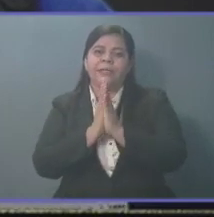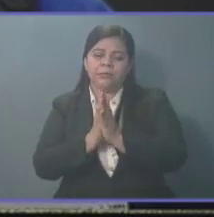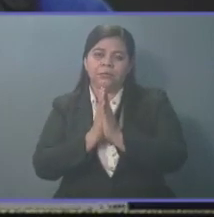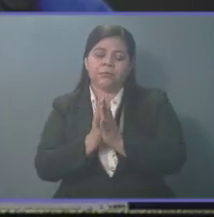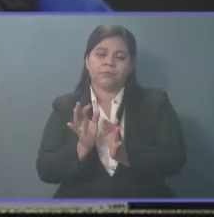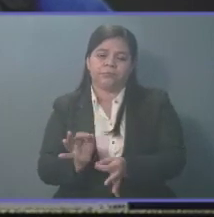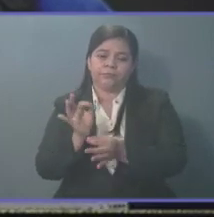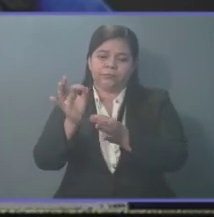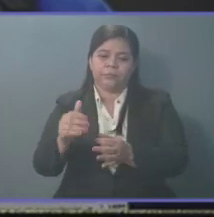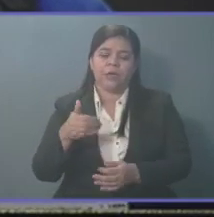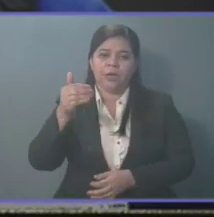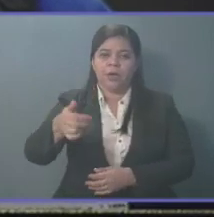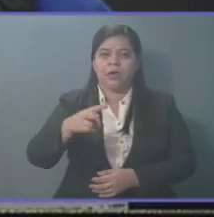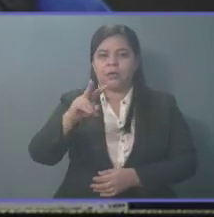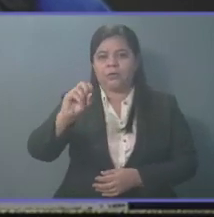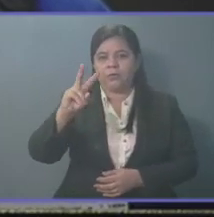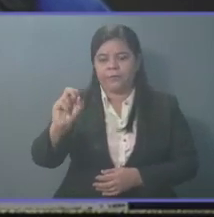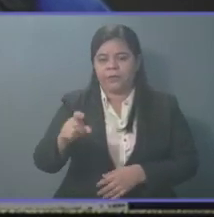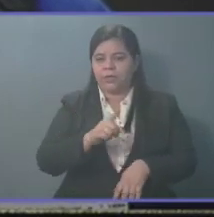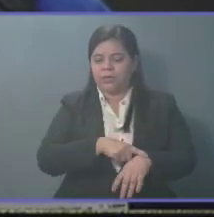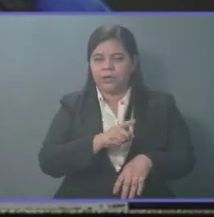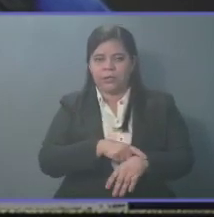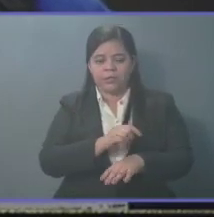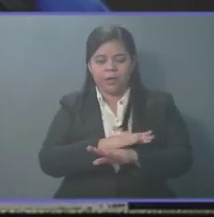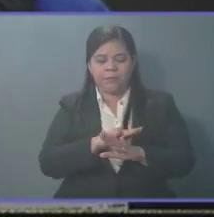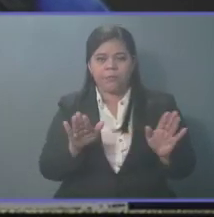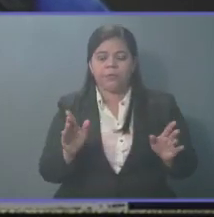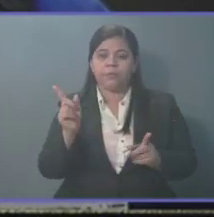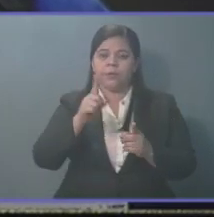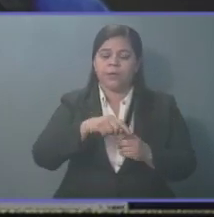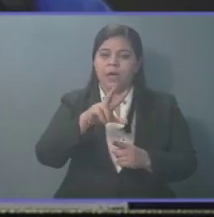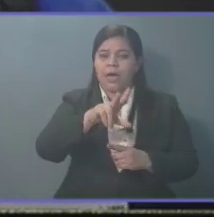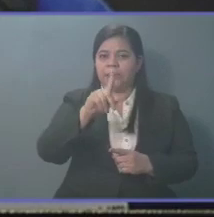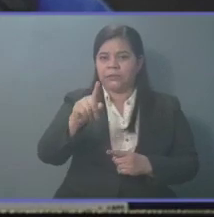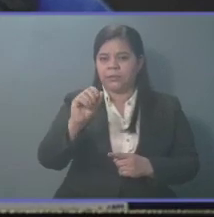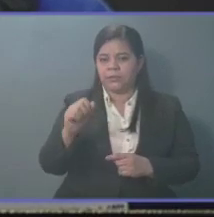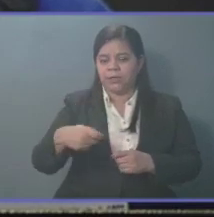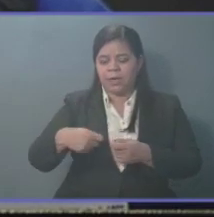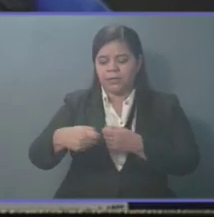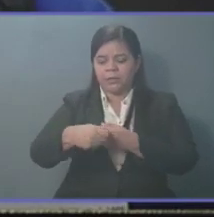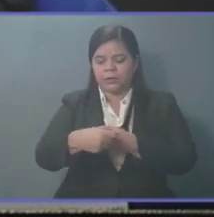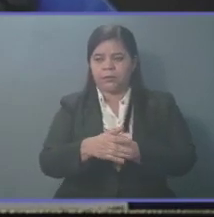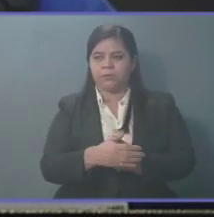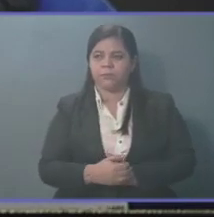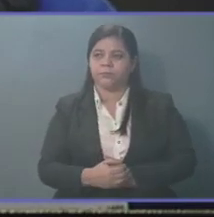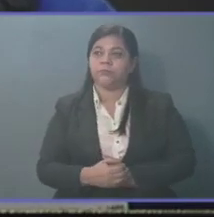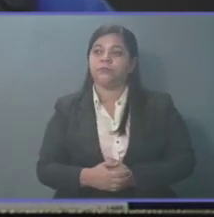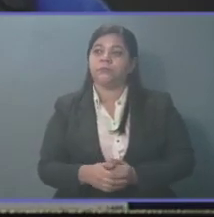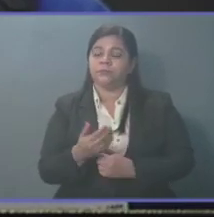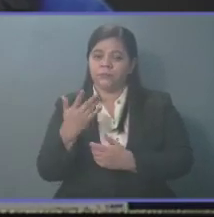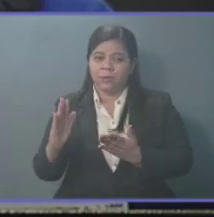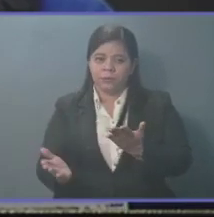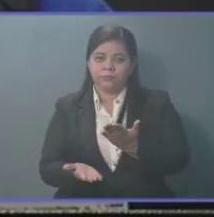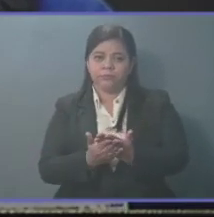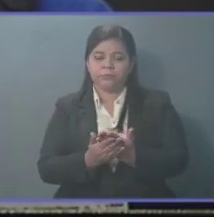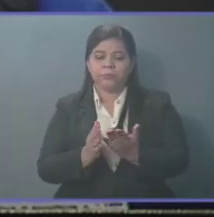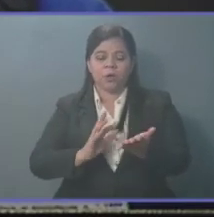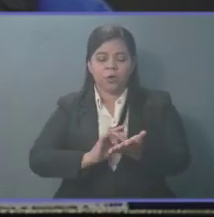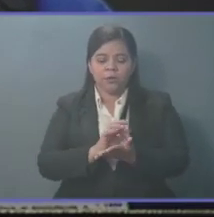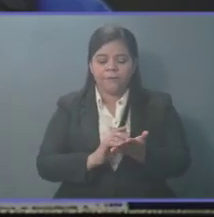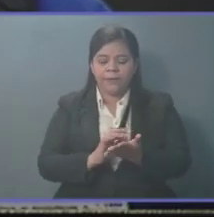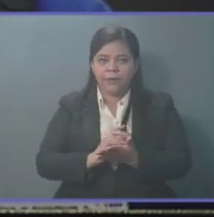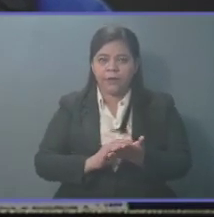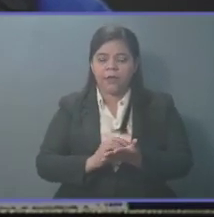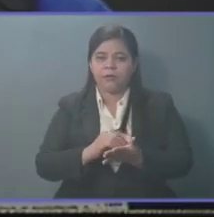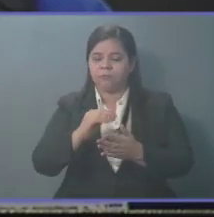correspondiente al año 2020 dentro del plazo que vence el 31 de diciembre del presente año, acompañada del balance del cierre del